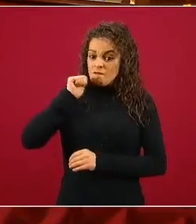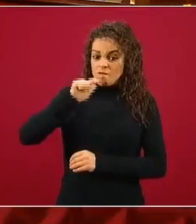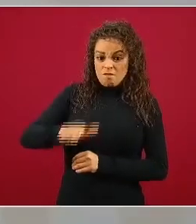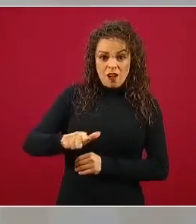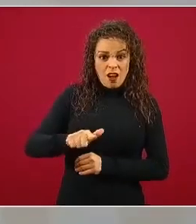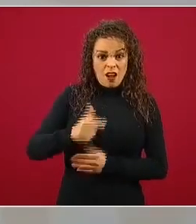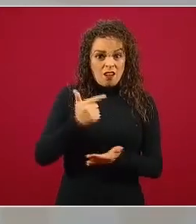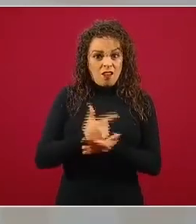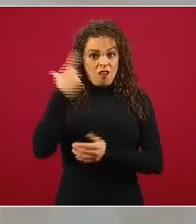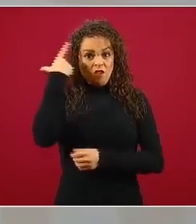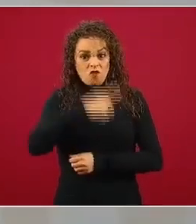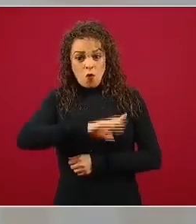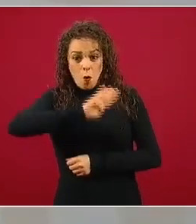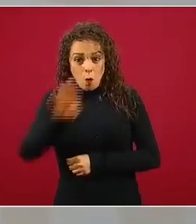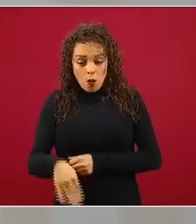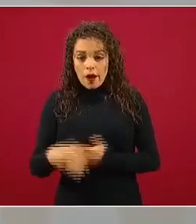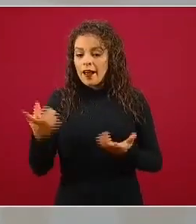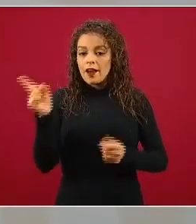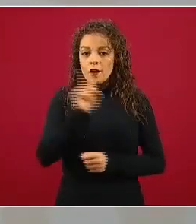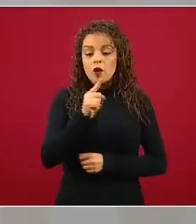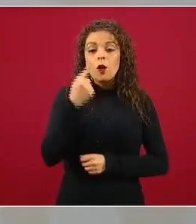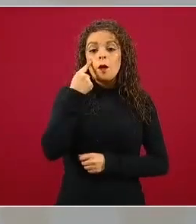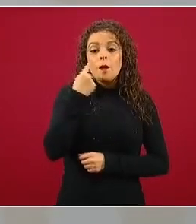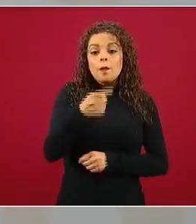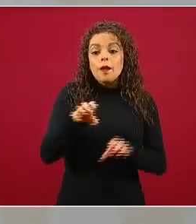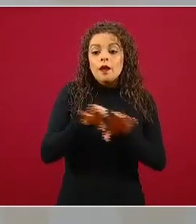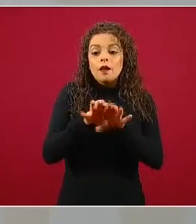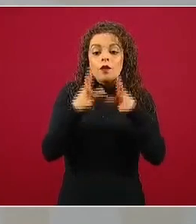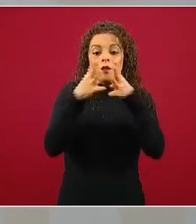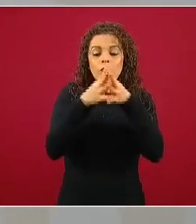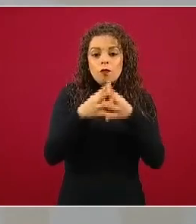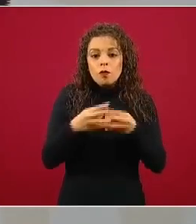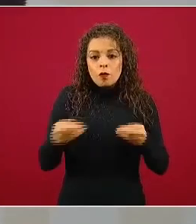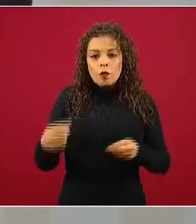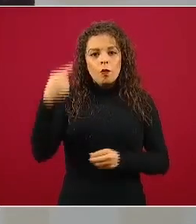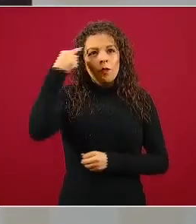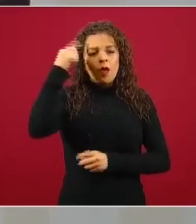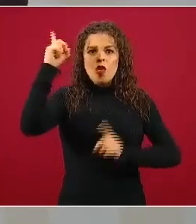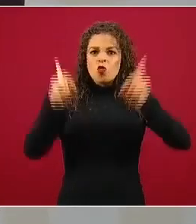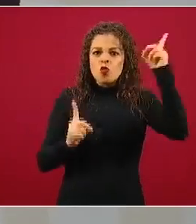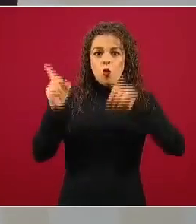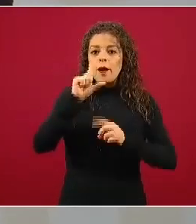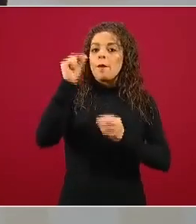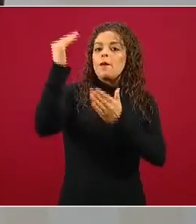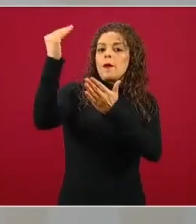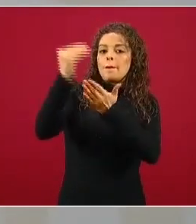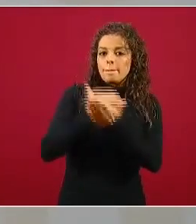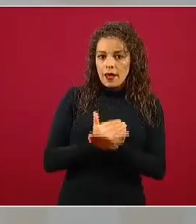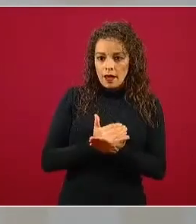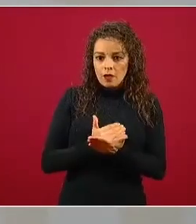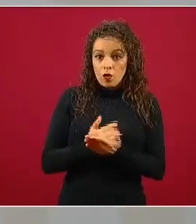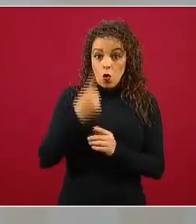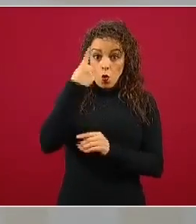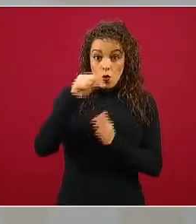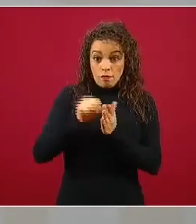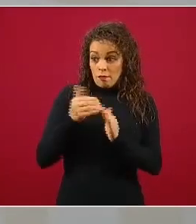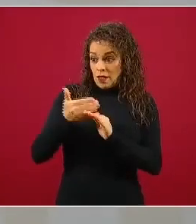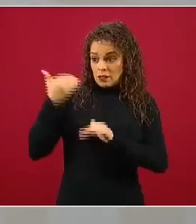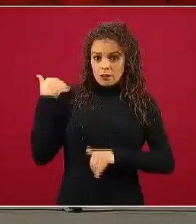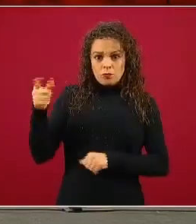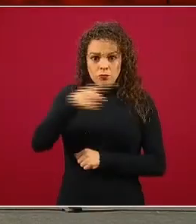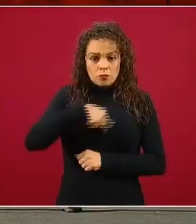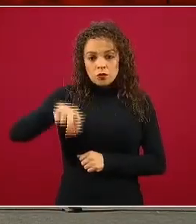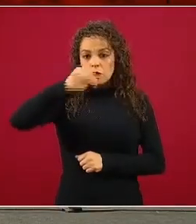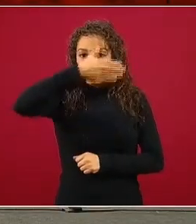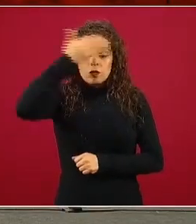de la desambiguación, de terminar con la incertidumbre. Hace un mes no sabíamos si esta pandemia iba a